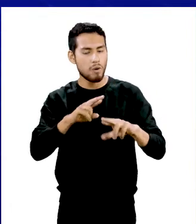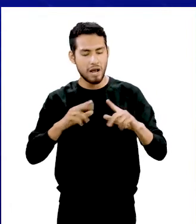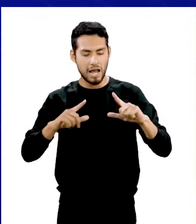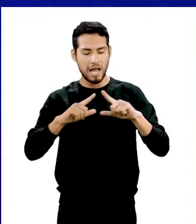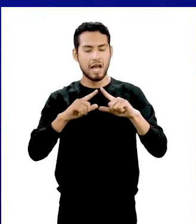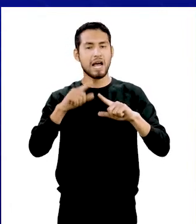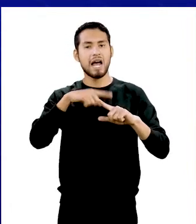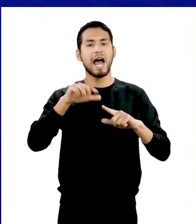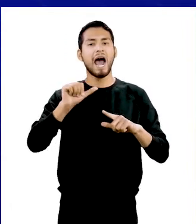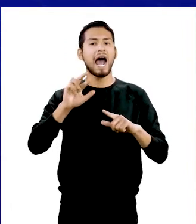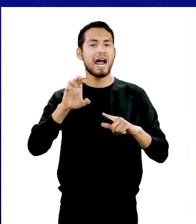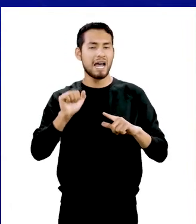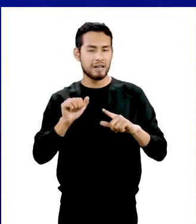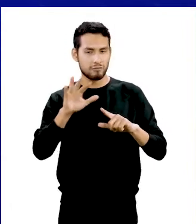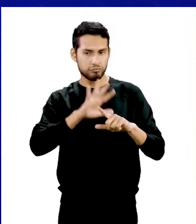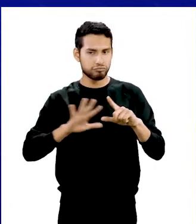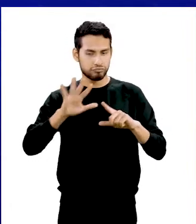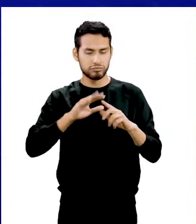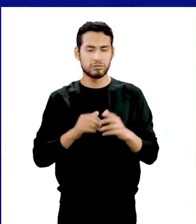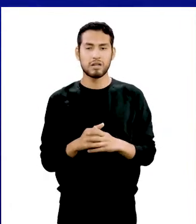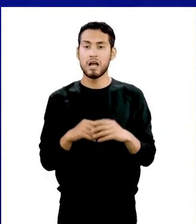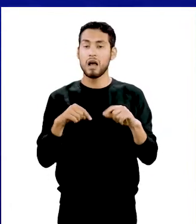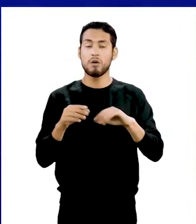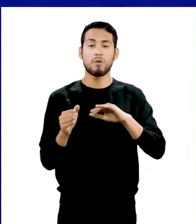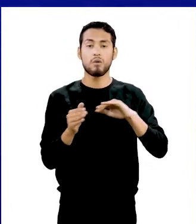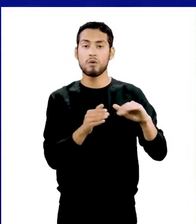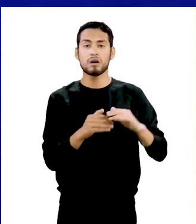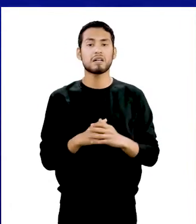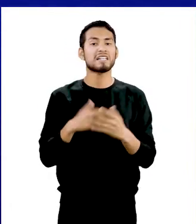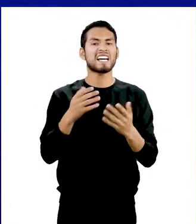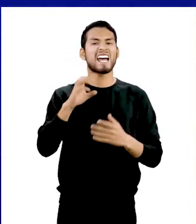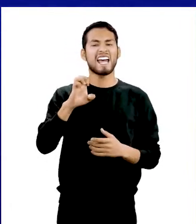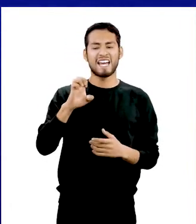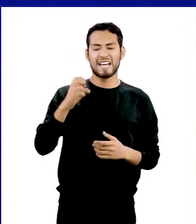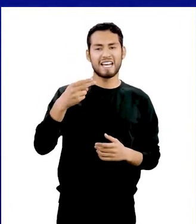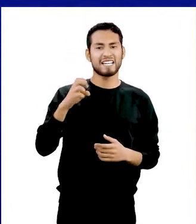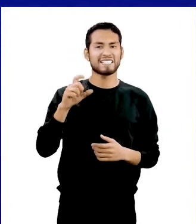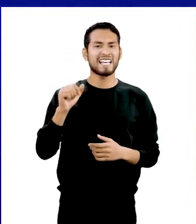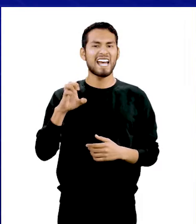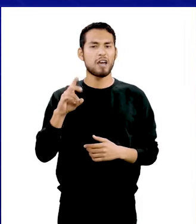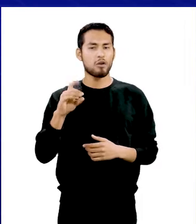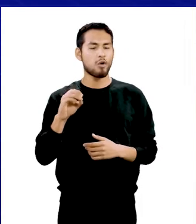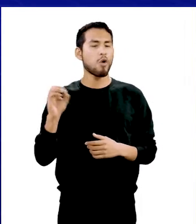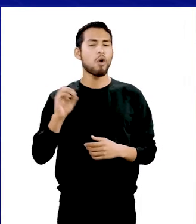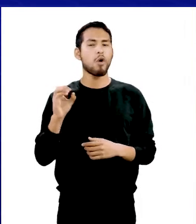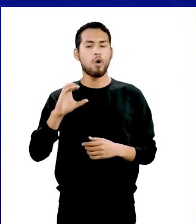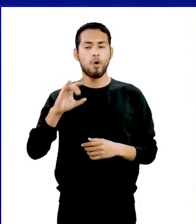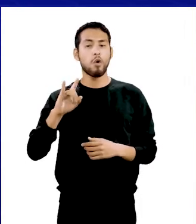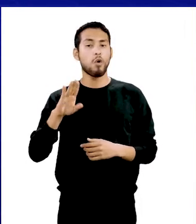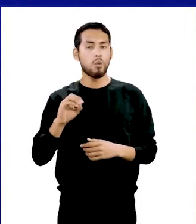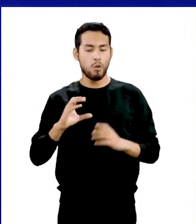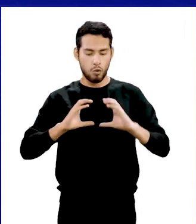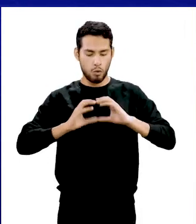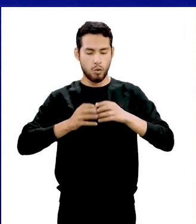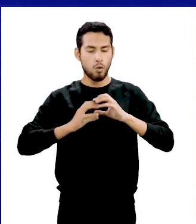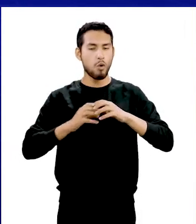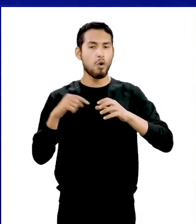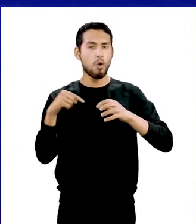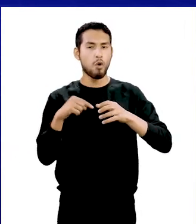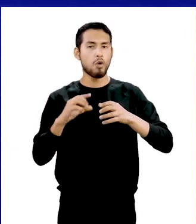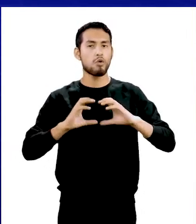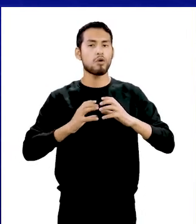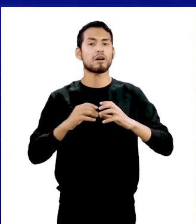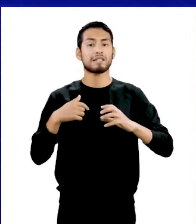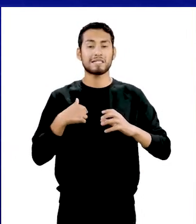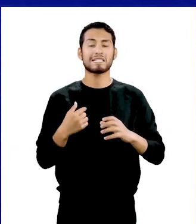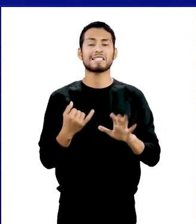obtener el área del tetraedro. Continuamos ahora con el hexaedro o cubo. Su superficie está